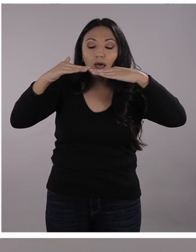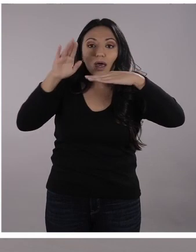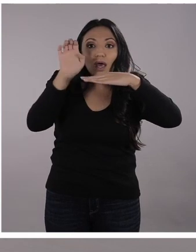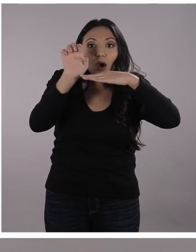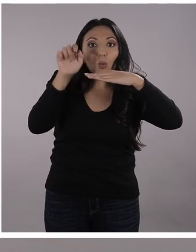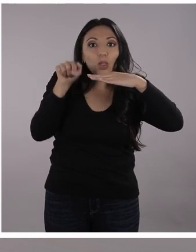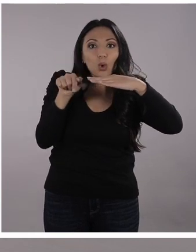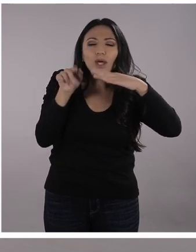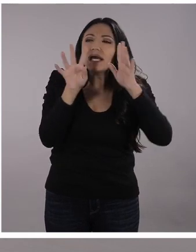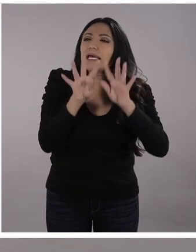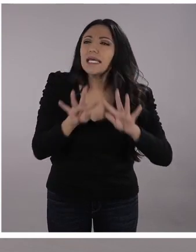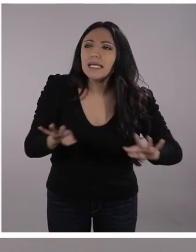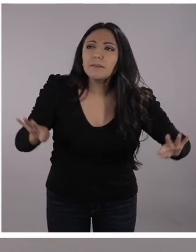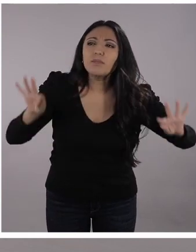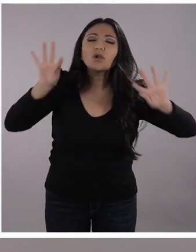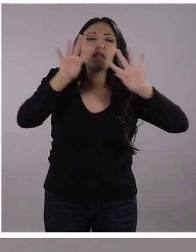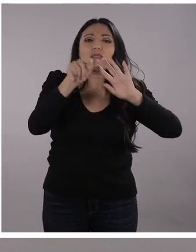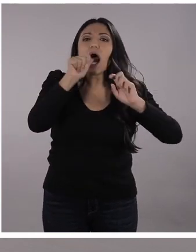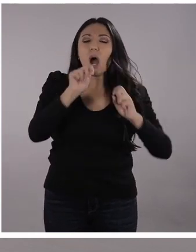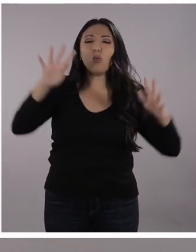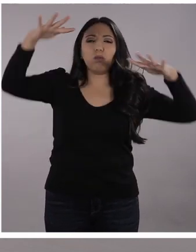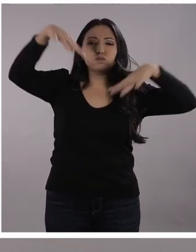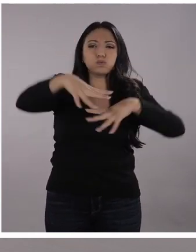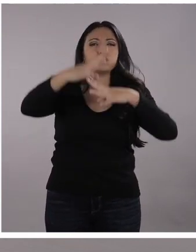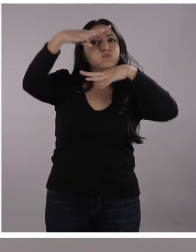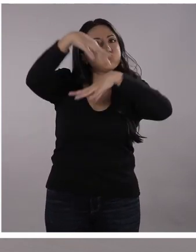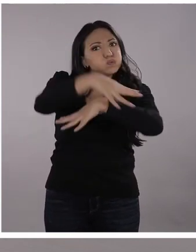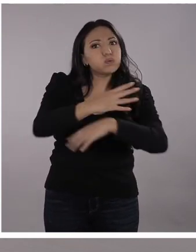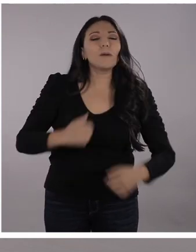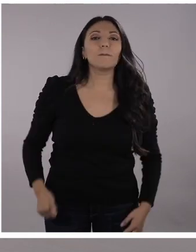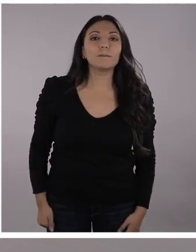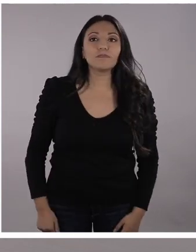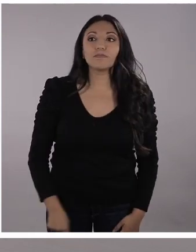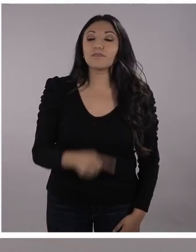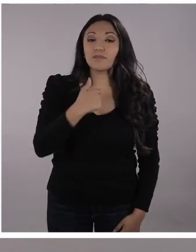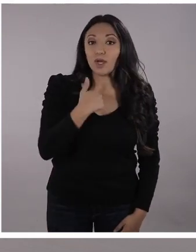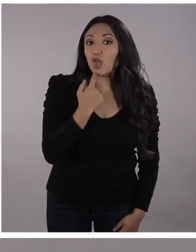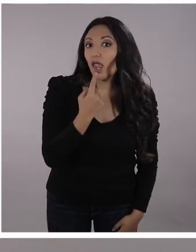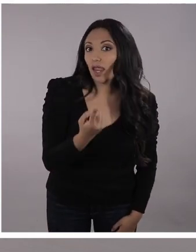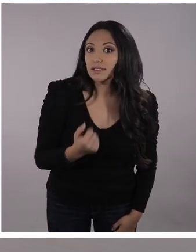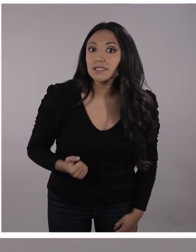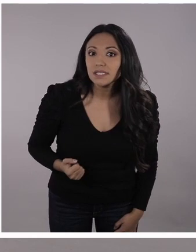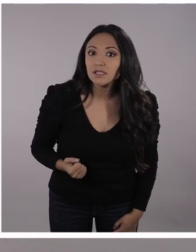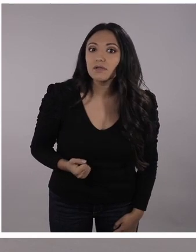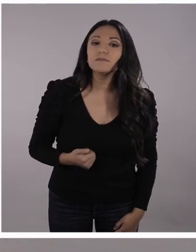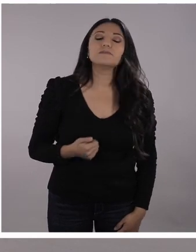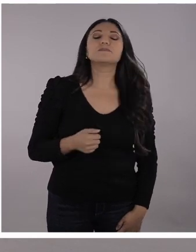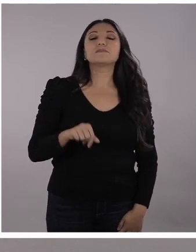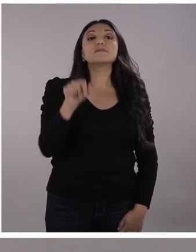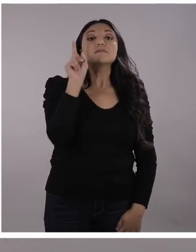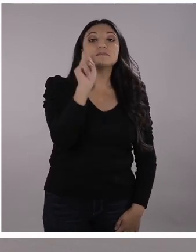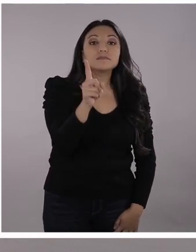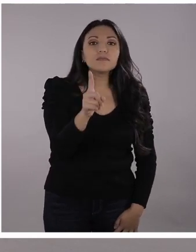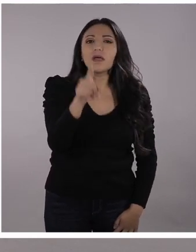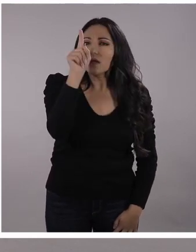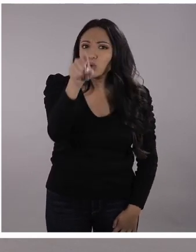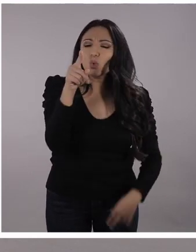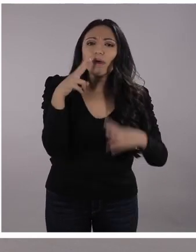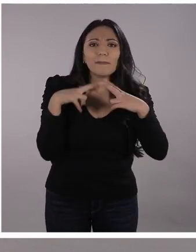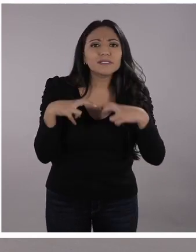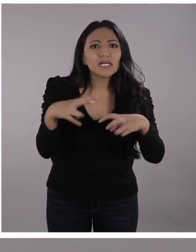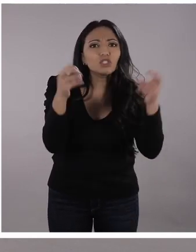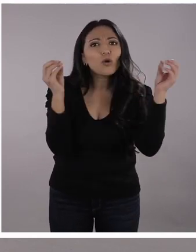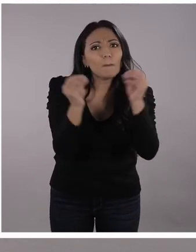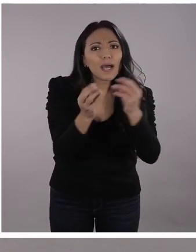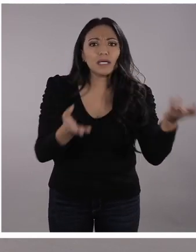las corrientes marinas. Finalmente quiero decirles, chicos y chicas, ¿tiene que investigar más? ¿Tiene que